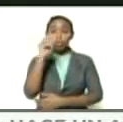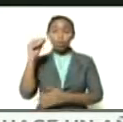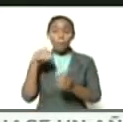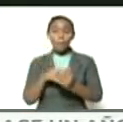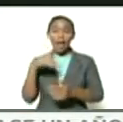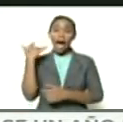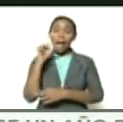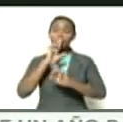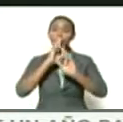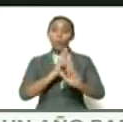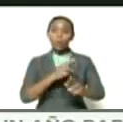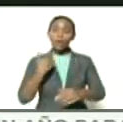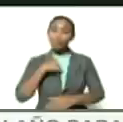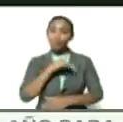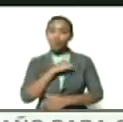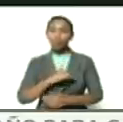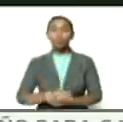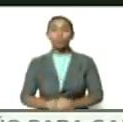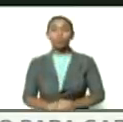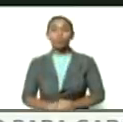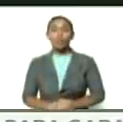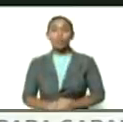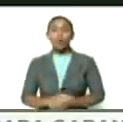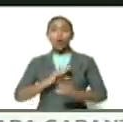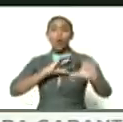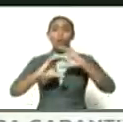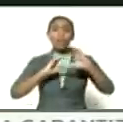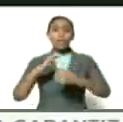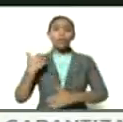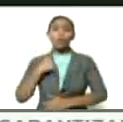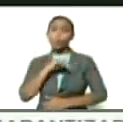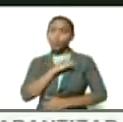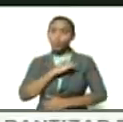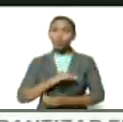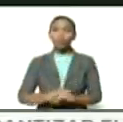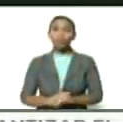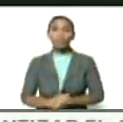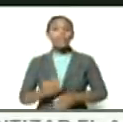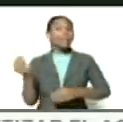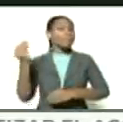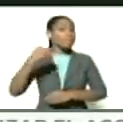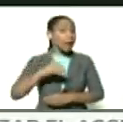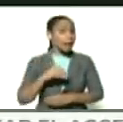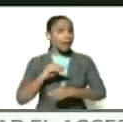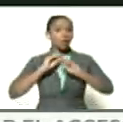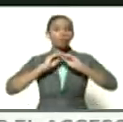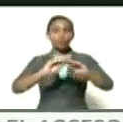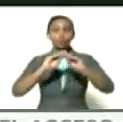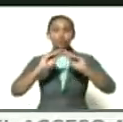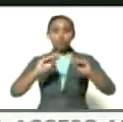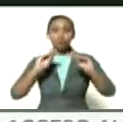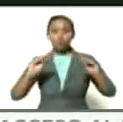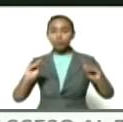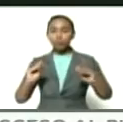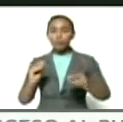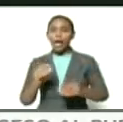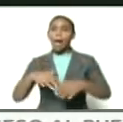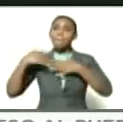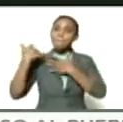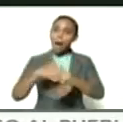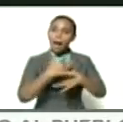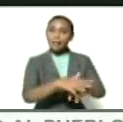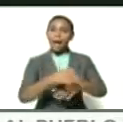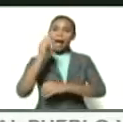tengan respuesta de nosotros comunicación con nosotros y además sean convocados a marchas